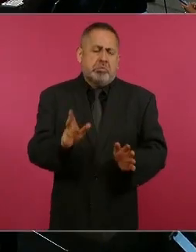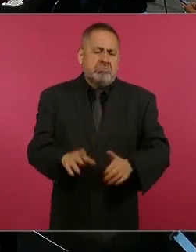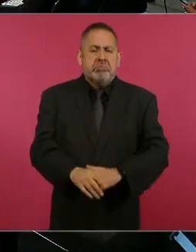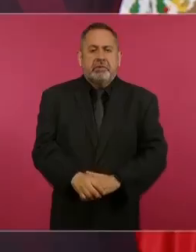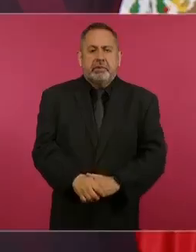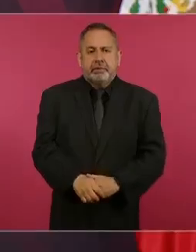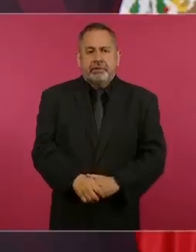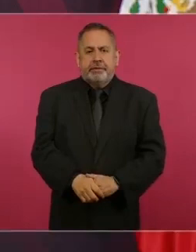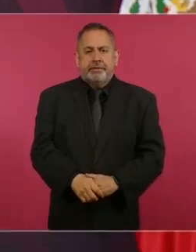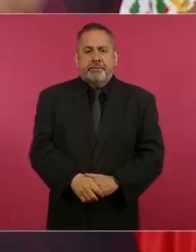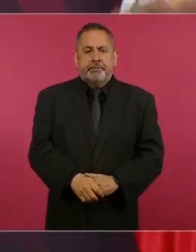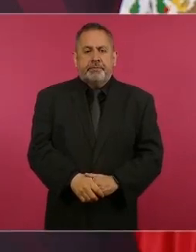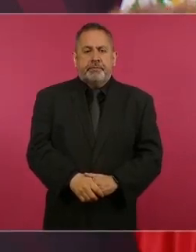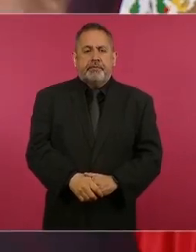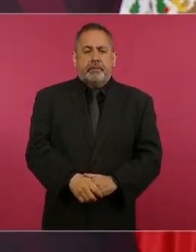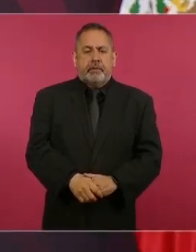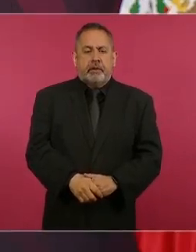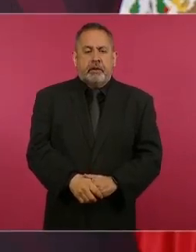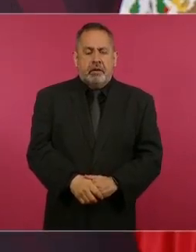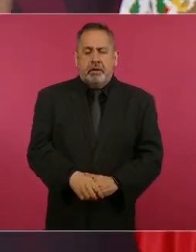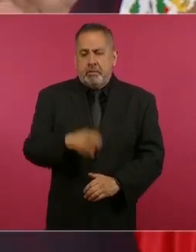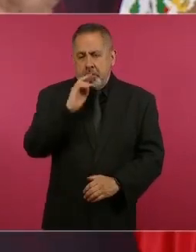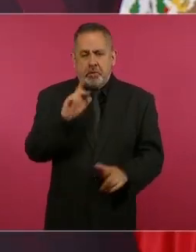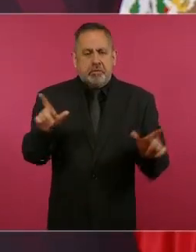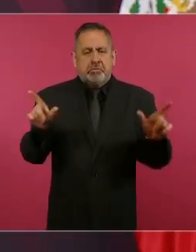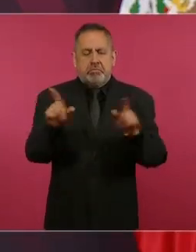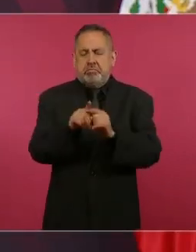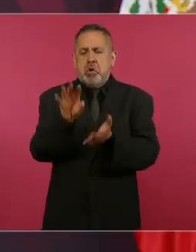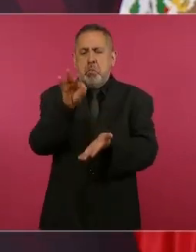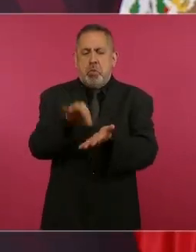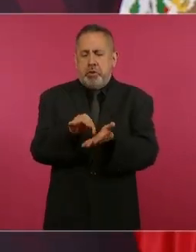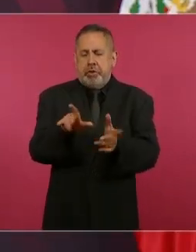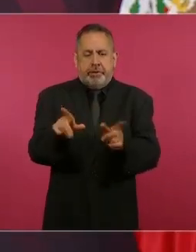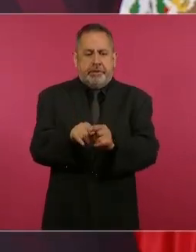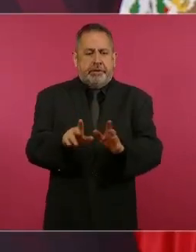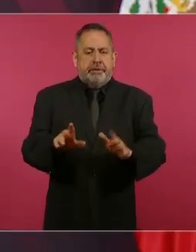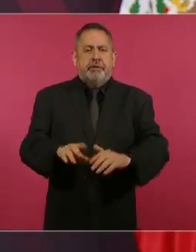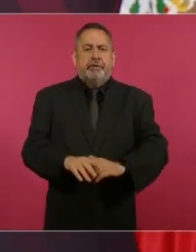Entonces, vamos a dejarlo así.